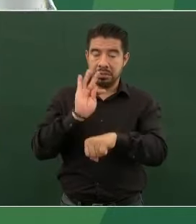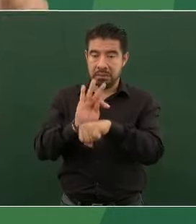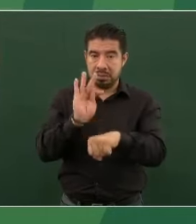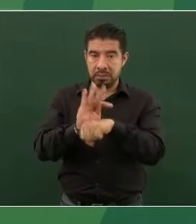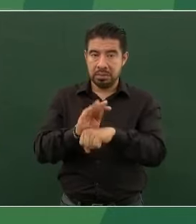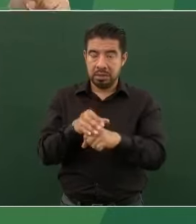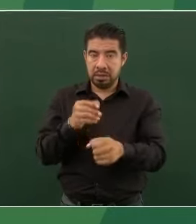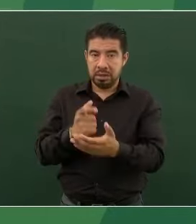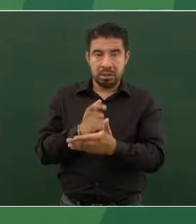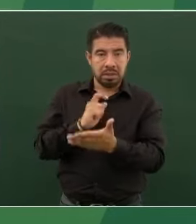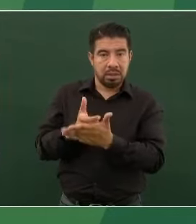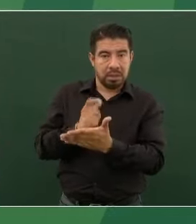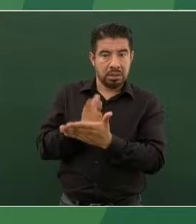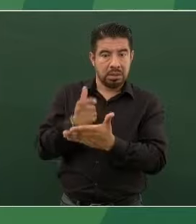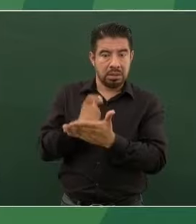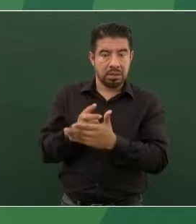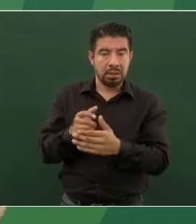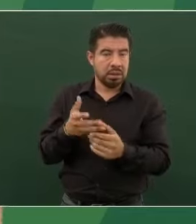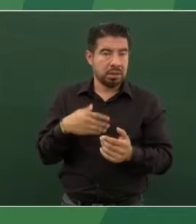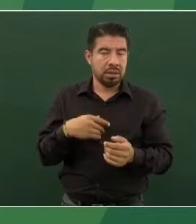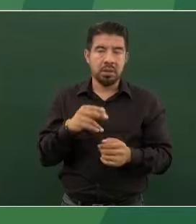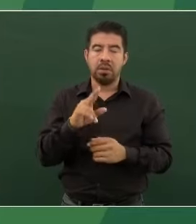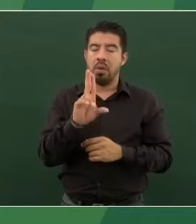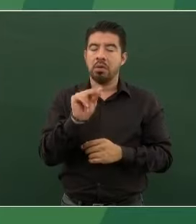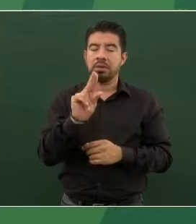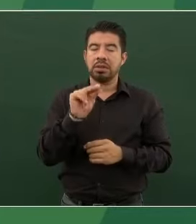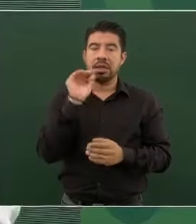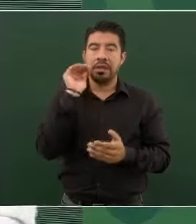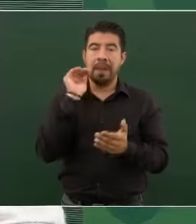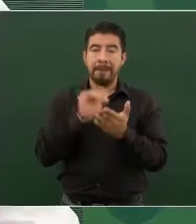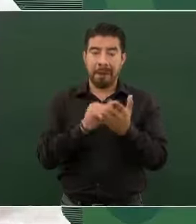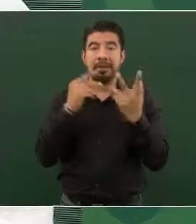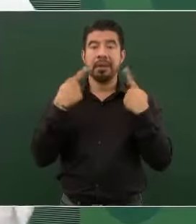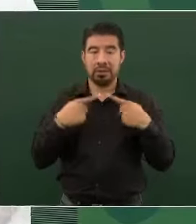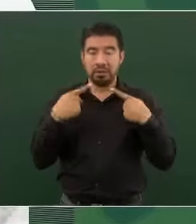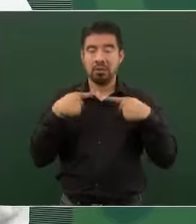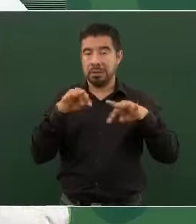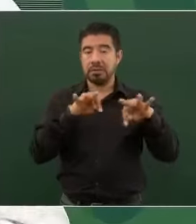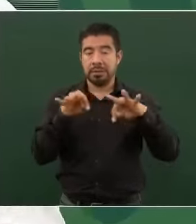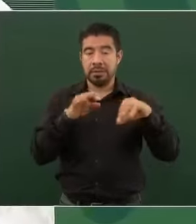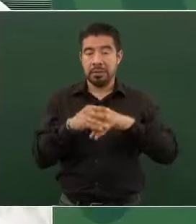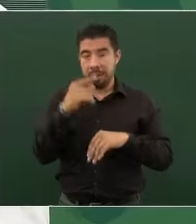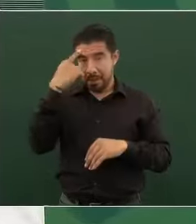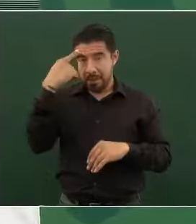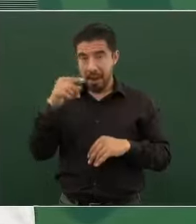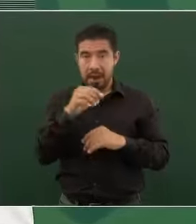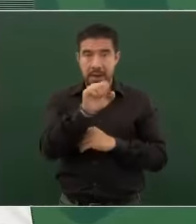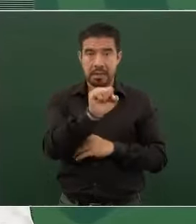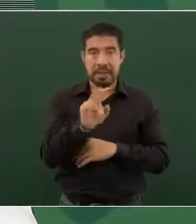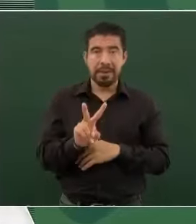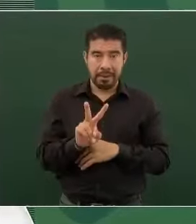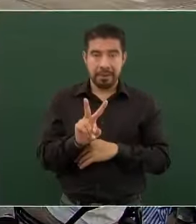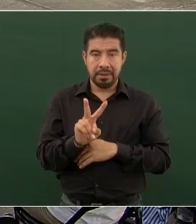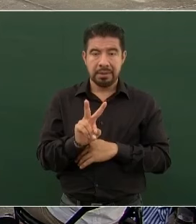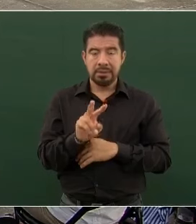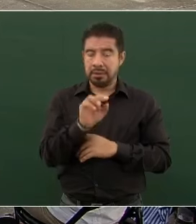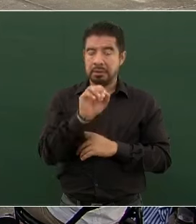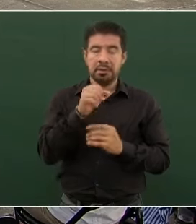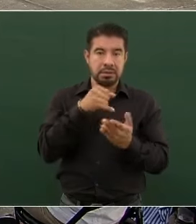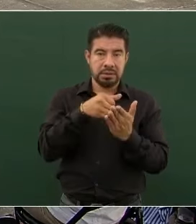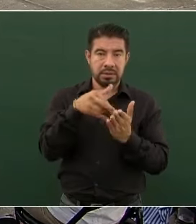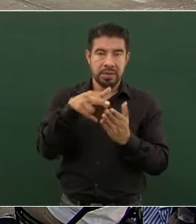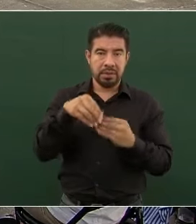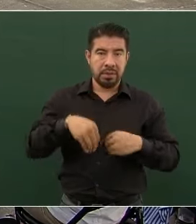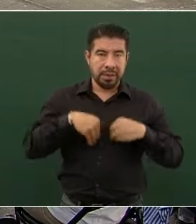un jornal para sembrar 200 mil